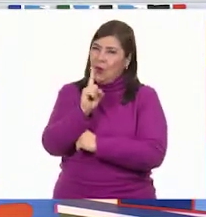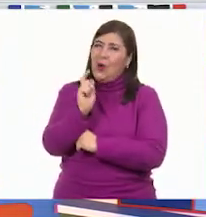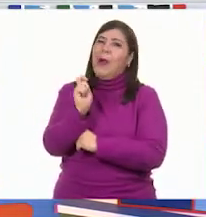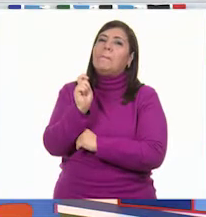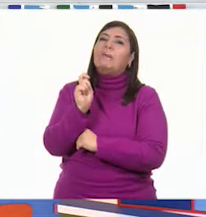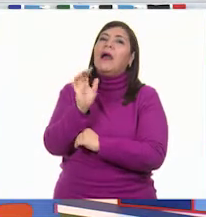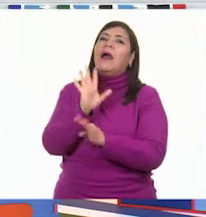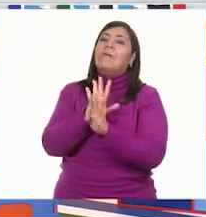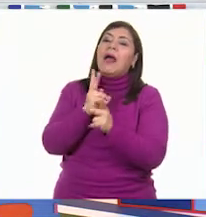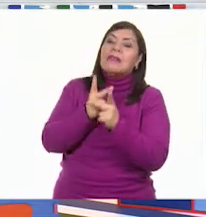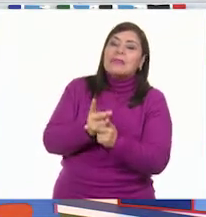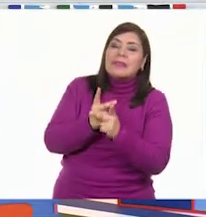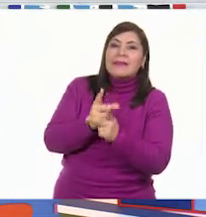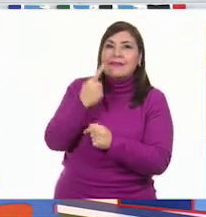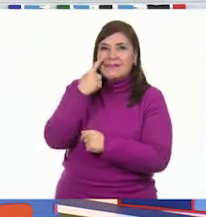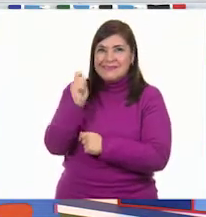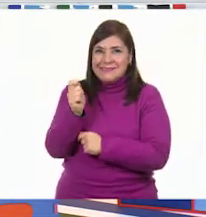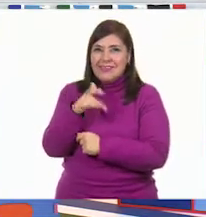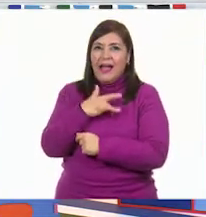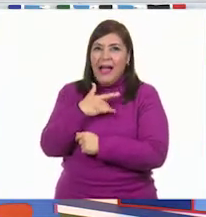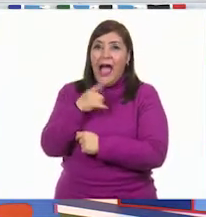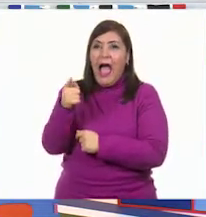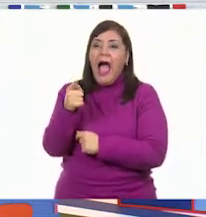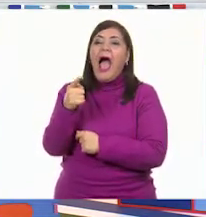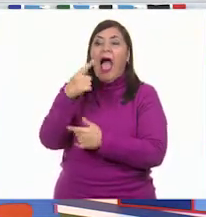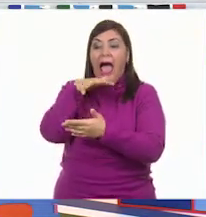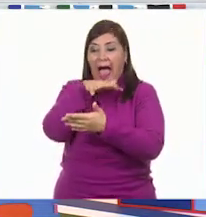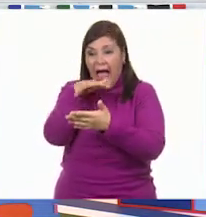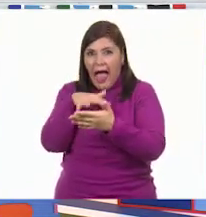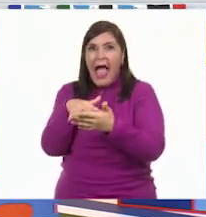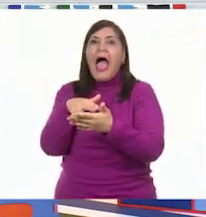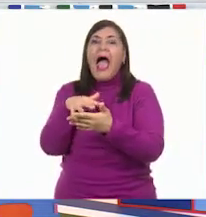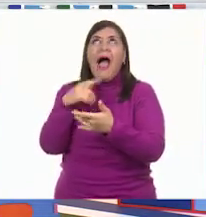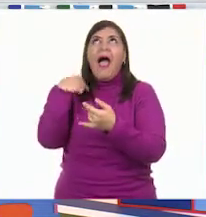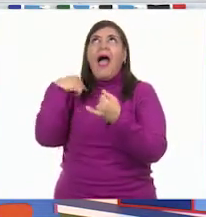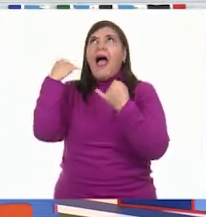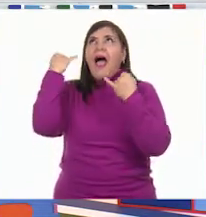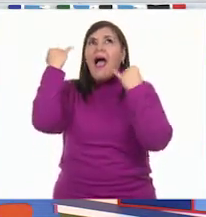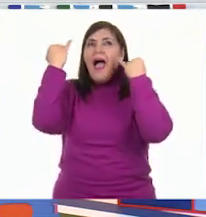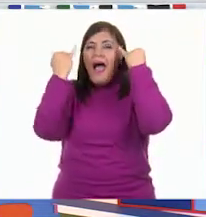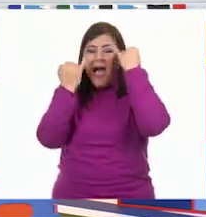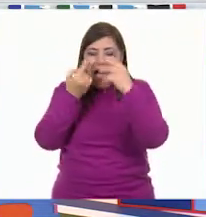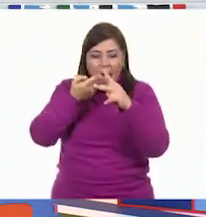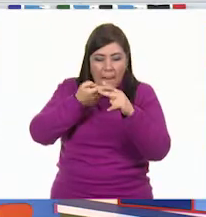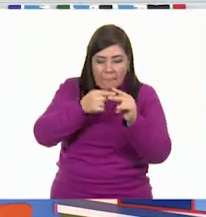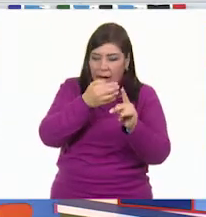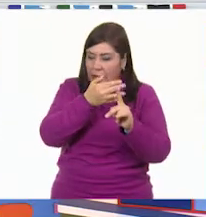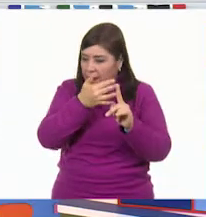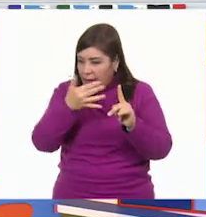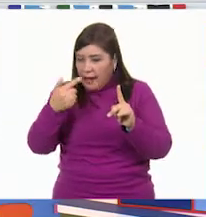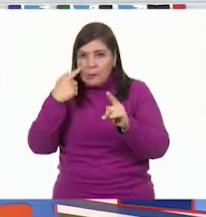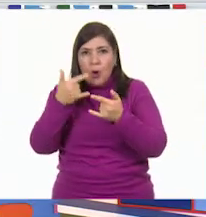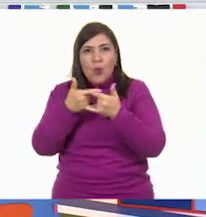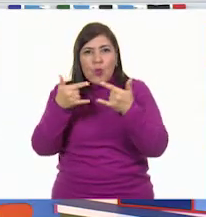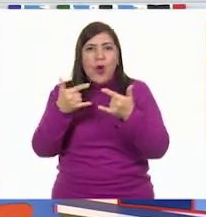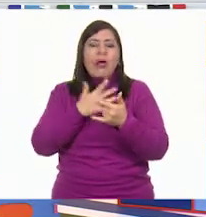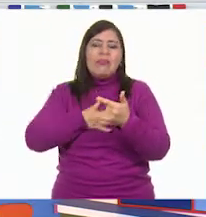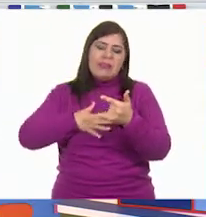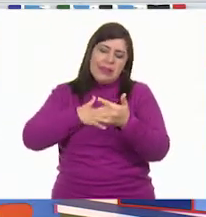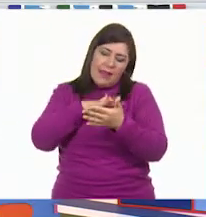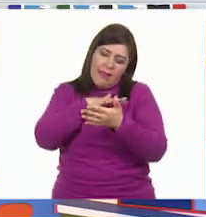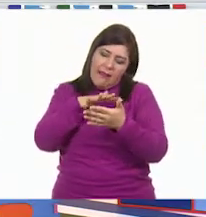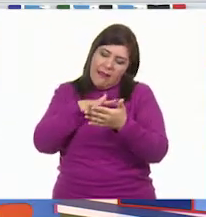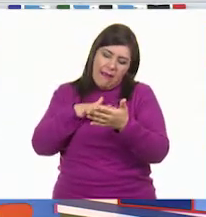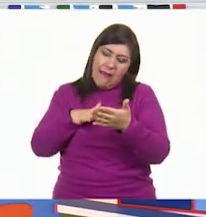quita la emoción de que las personas se imaginen el inicio, el desarrollo y disfruten la lectura